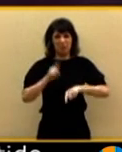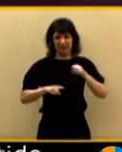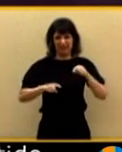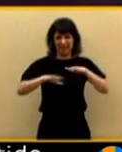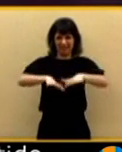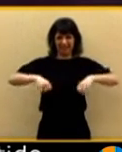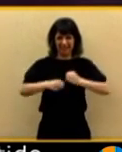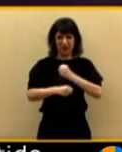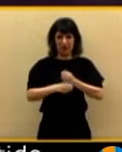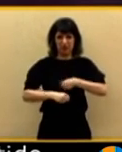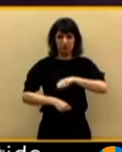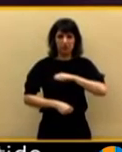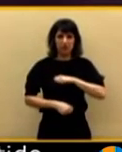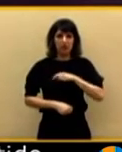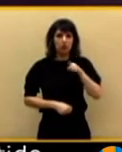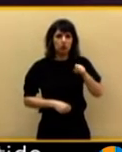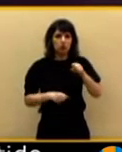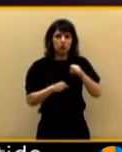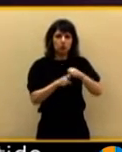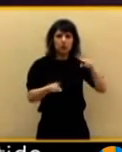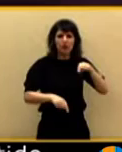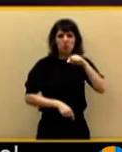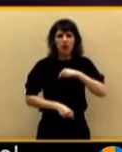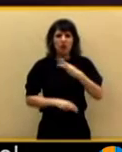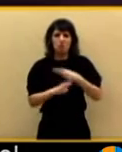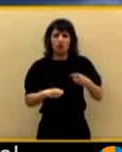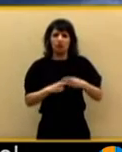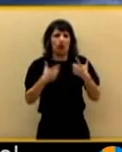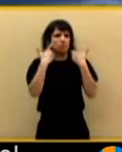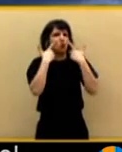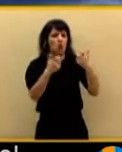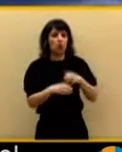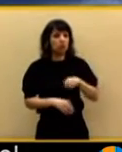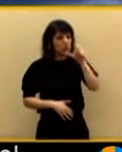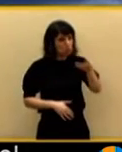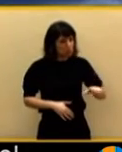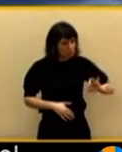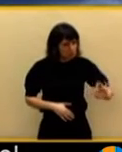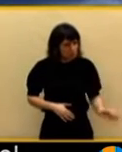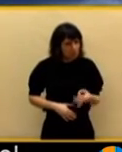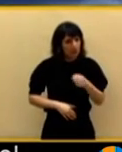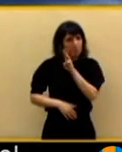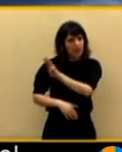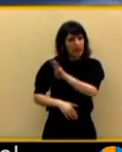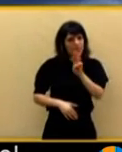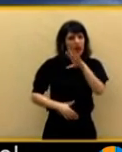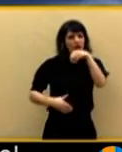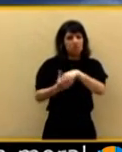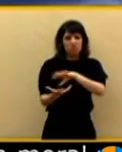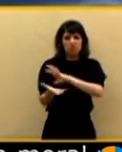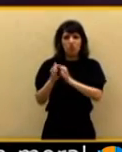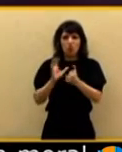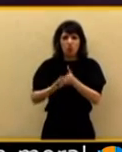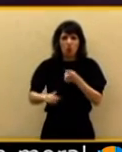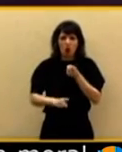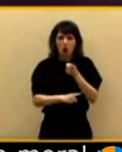vicepresidenta primera. Señora Calvo, o usted se atreve a afirmar que el Partido Popular está implicado en un golpe de Estado, y ojo, lo demuestra,